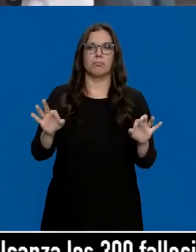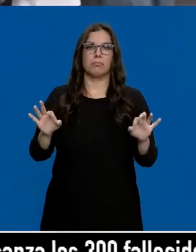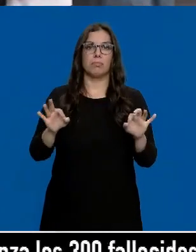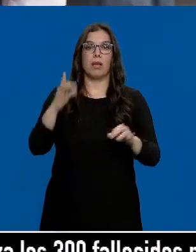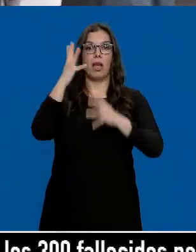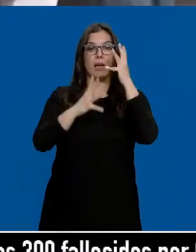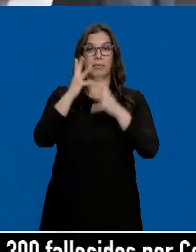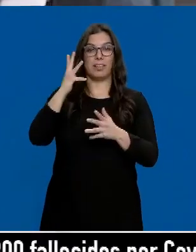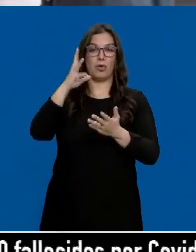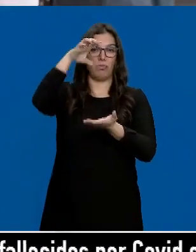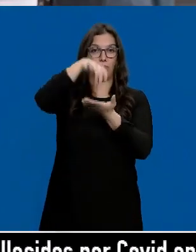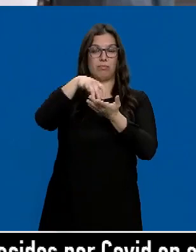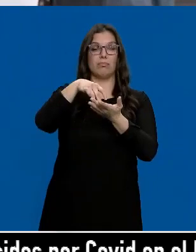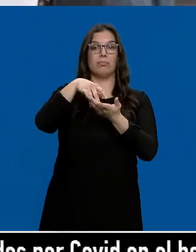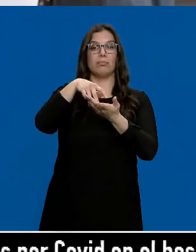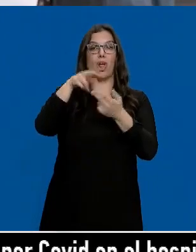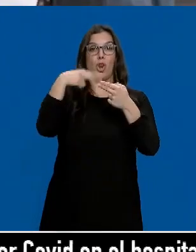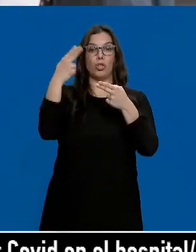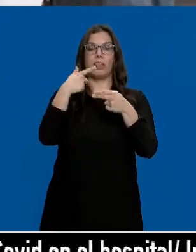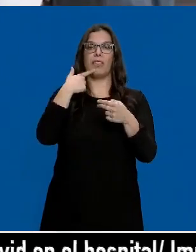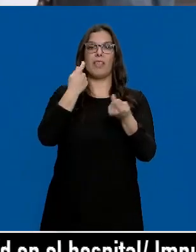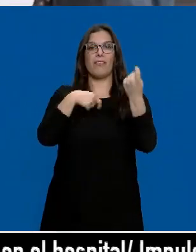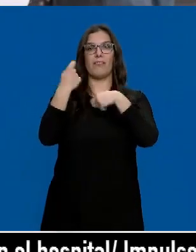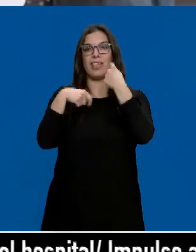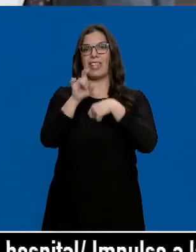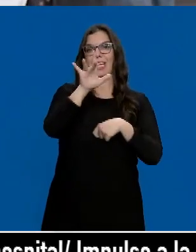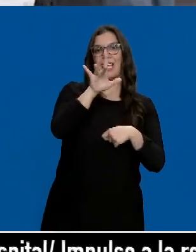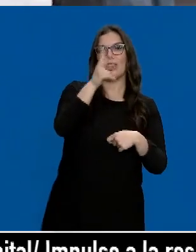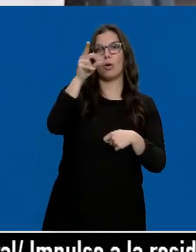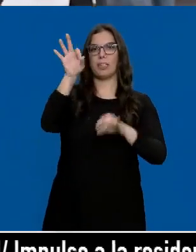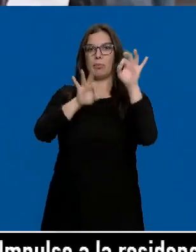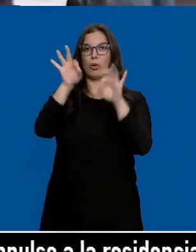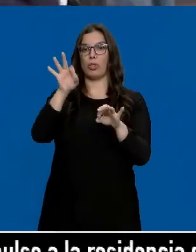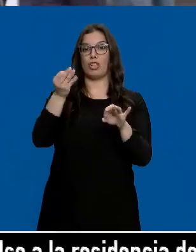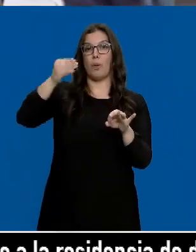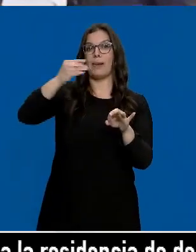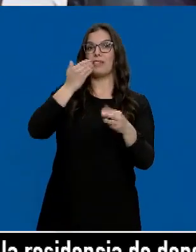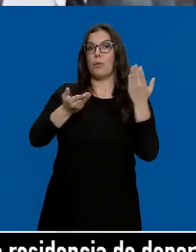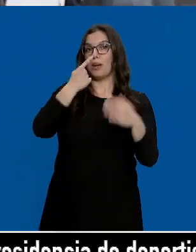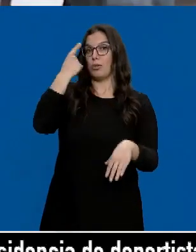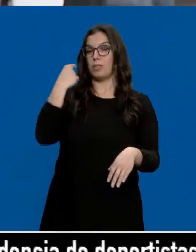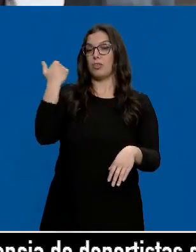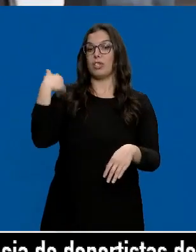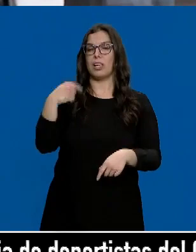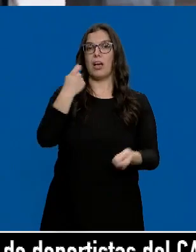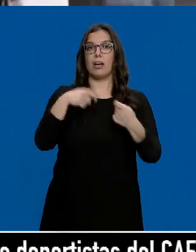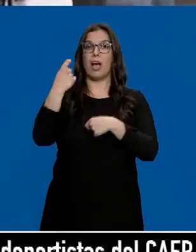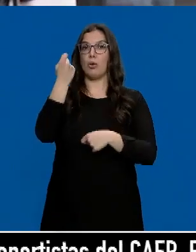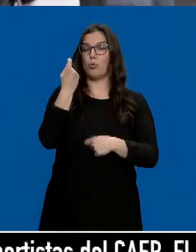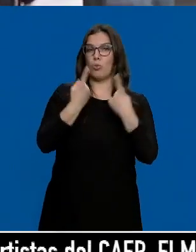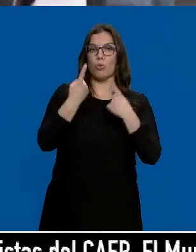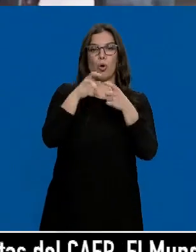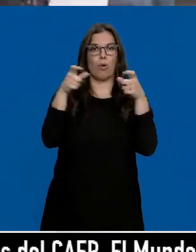administraciones de Lotería coinciden en que se está vendiendo entre un 15 y un 20% más que el año pasado. Y a estas alturas ya hay décimos y números